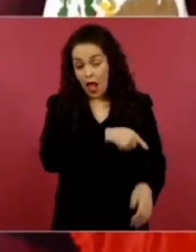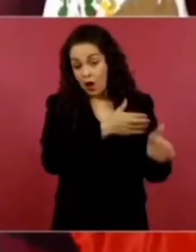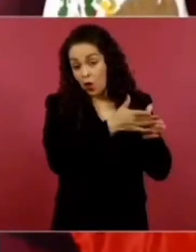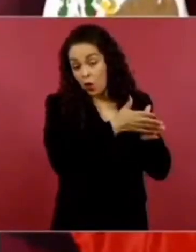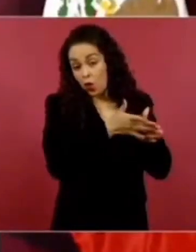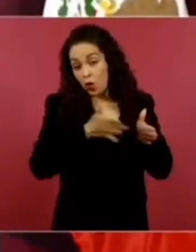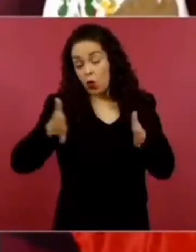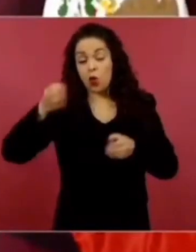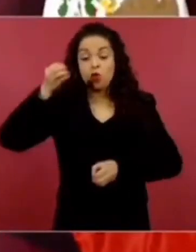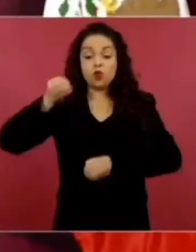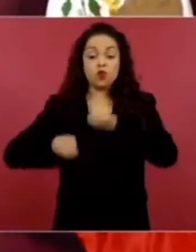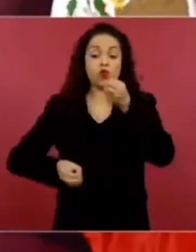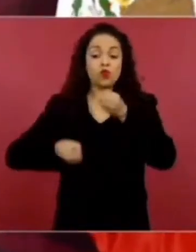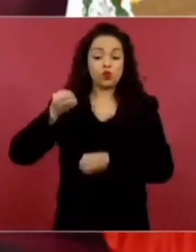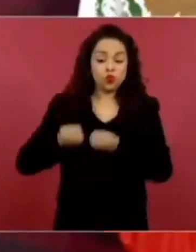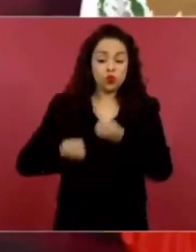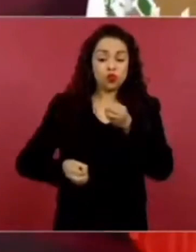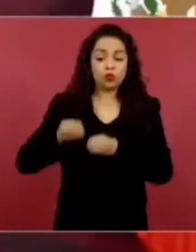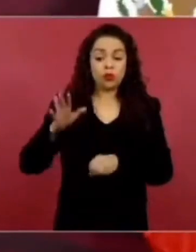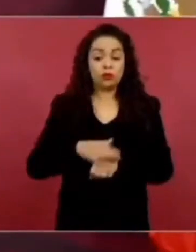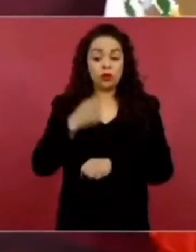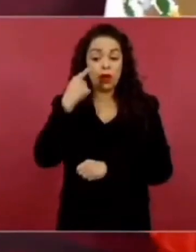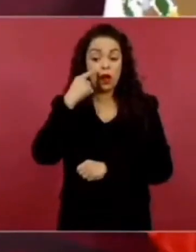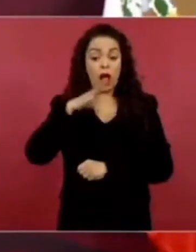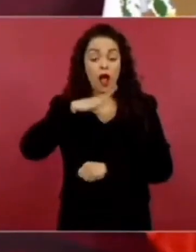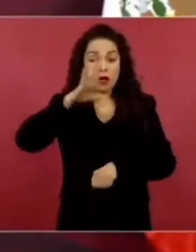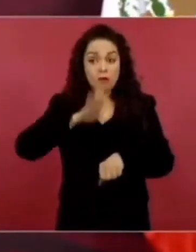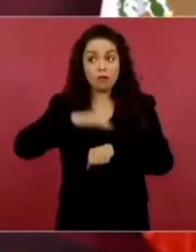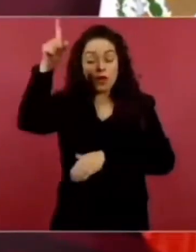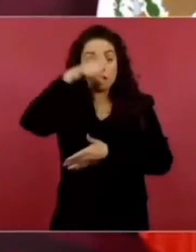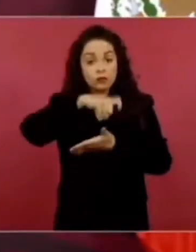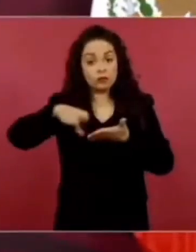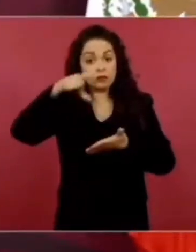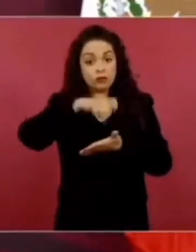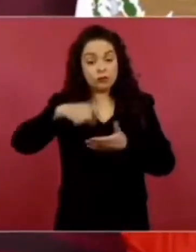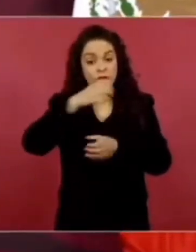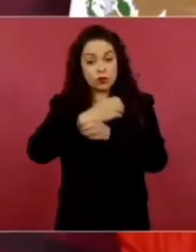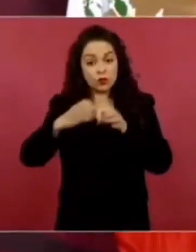están reclamando más propiedades y más bienes,